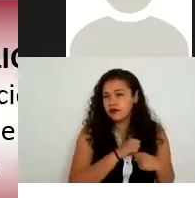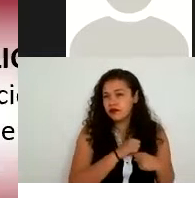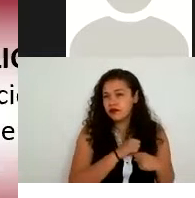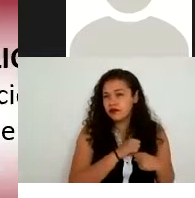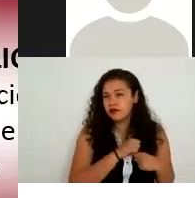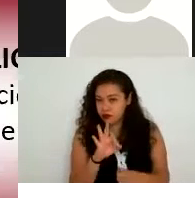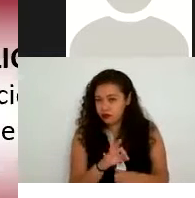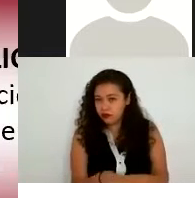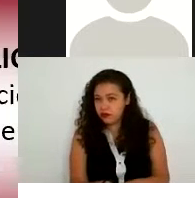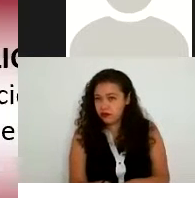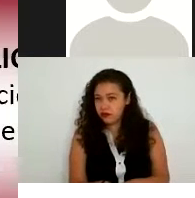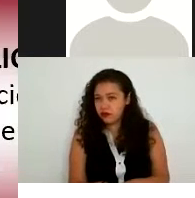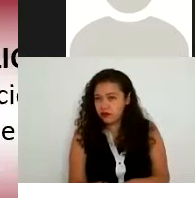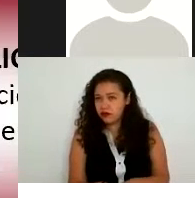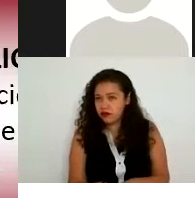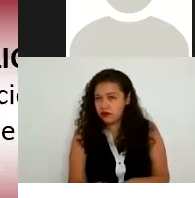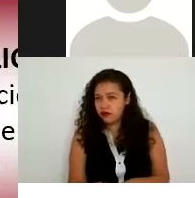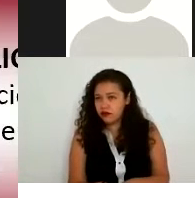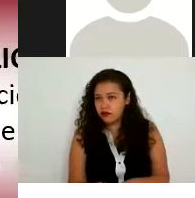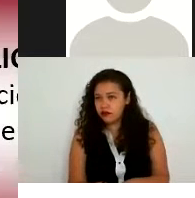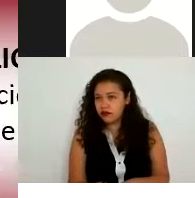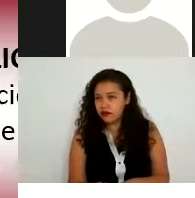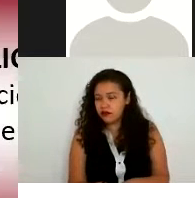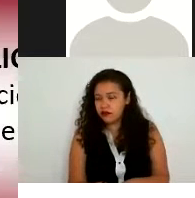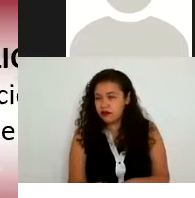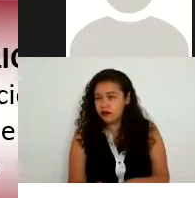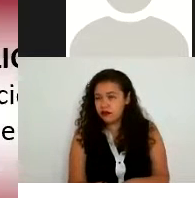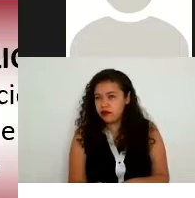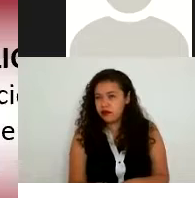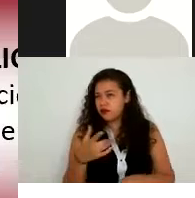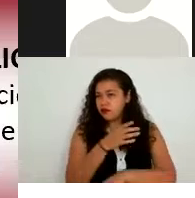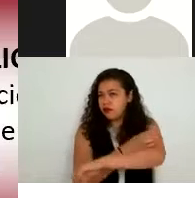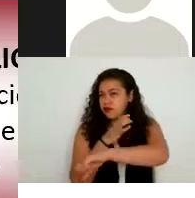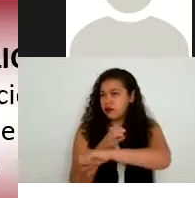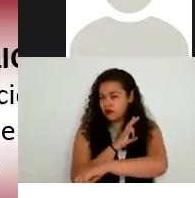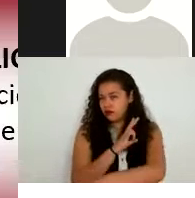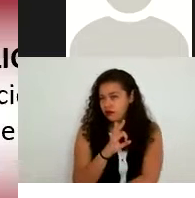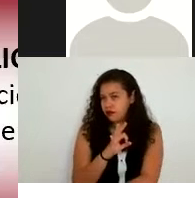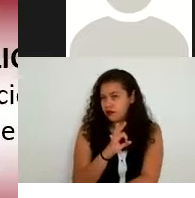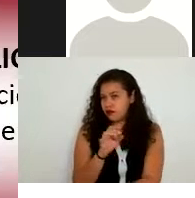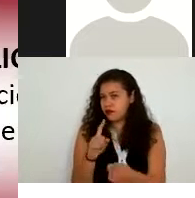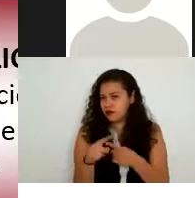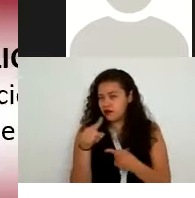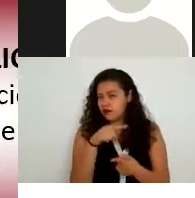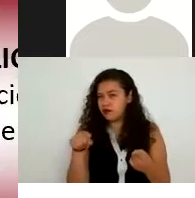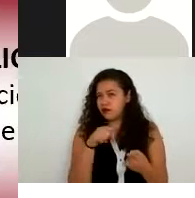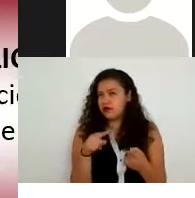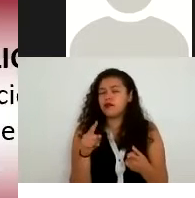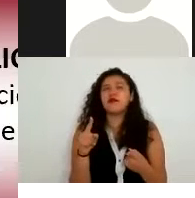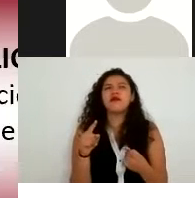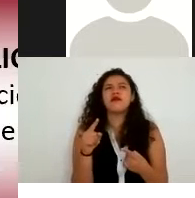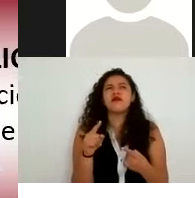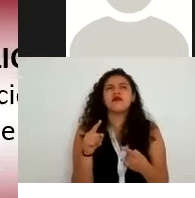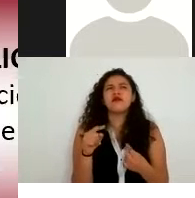de que ustedes nos están acompañando y por ejemplo ustedes necesitarán hacer una dispersión de